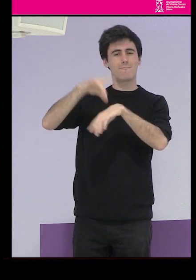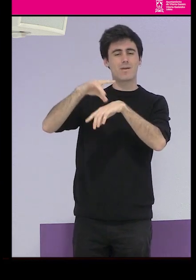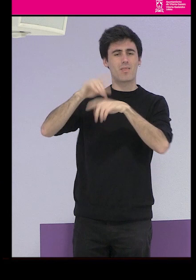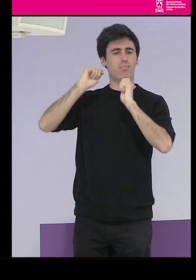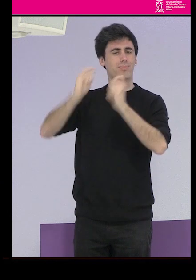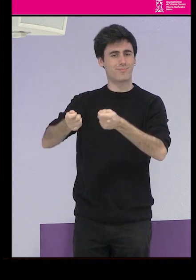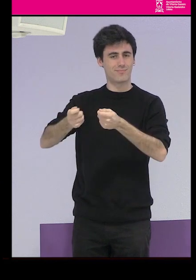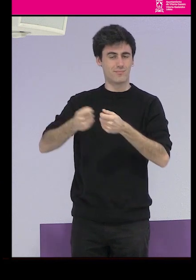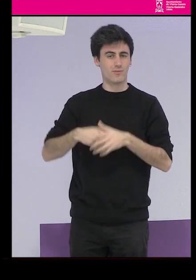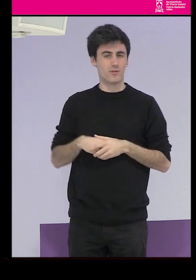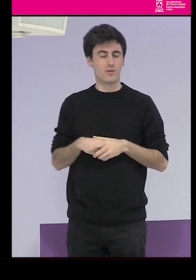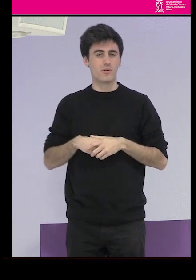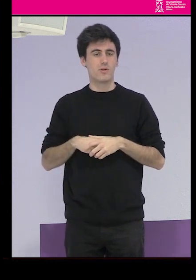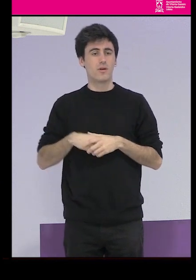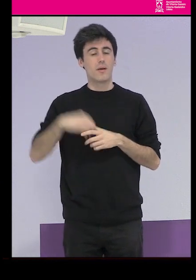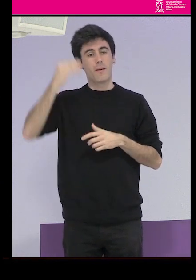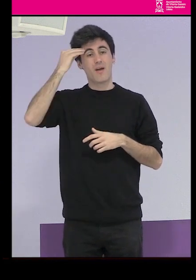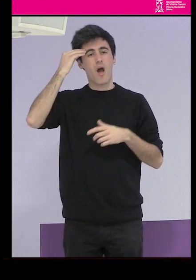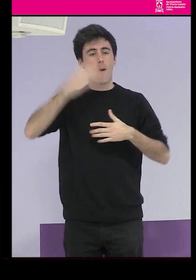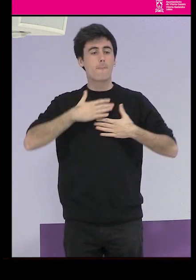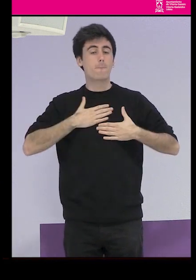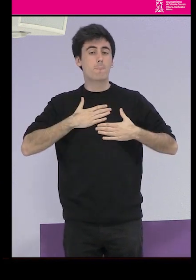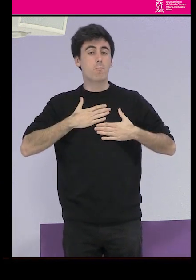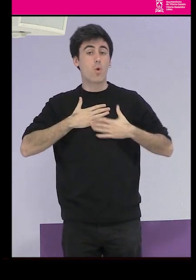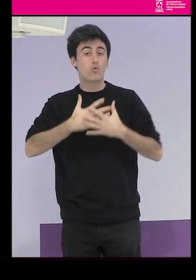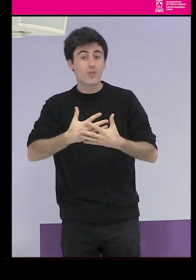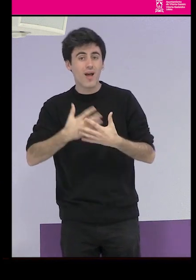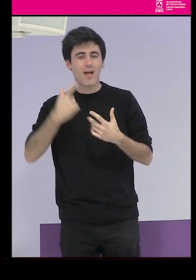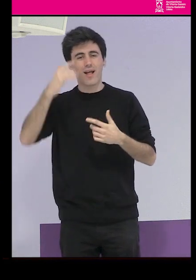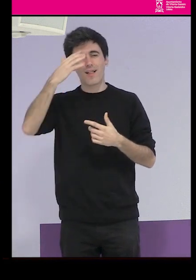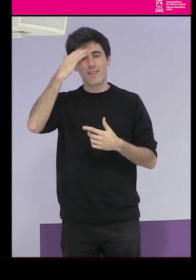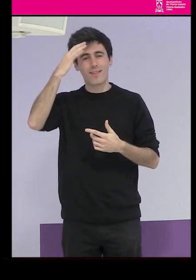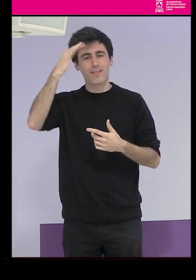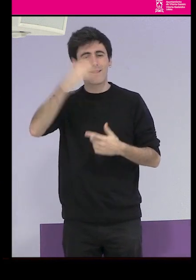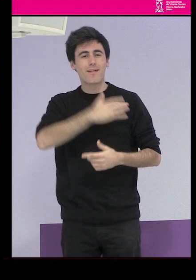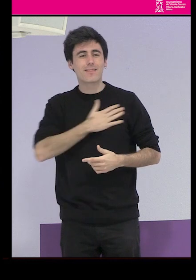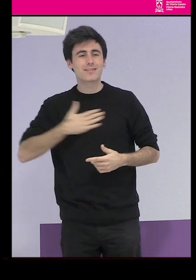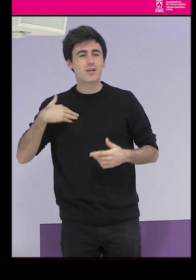deseo y todo lo que conllevaba la identidad de las mujeres.